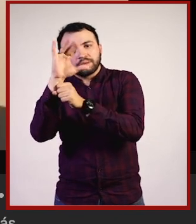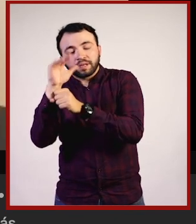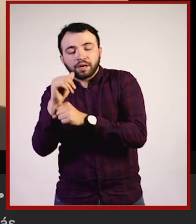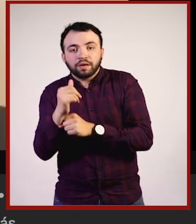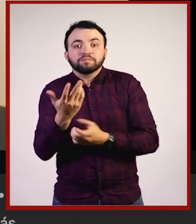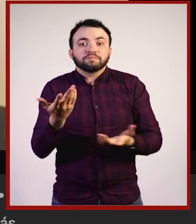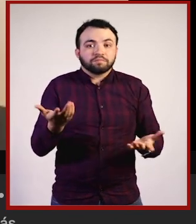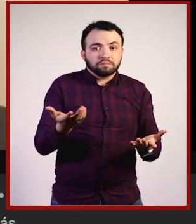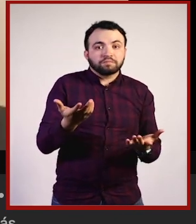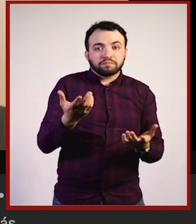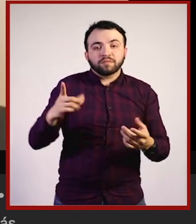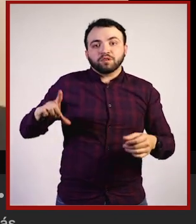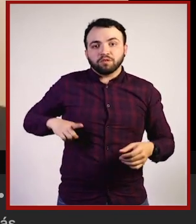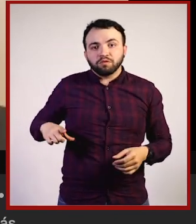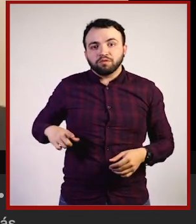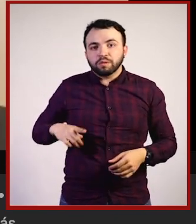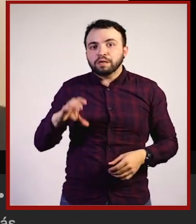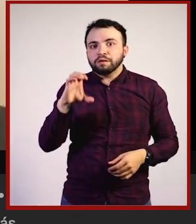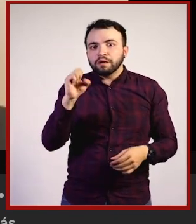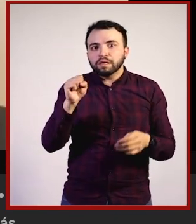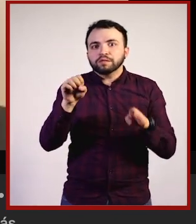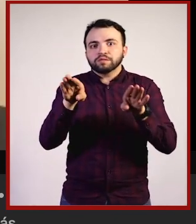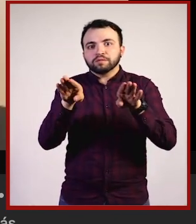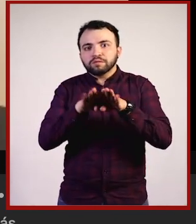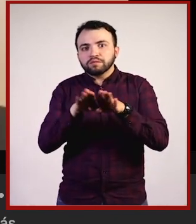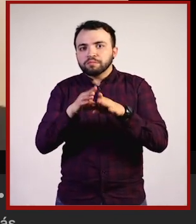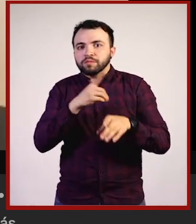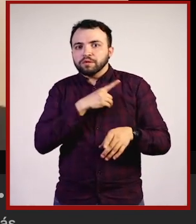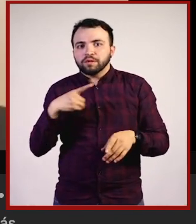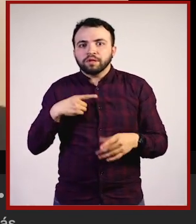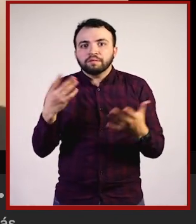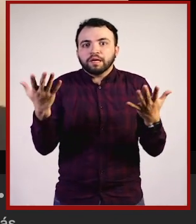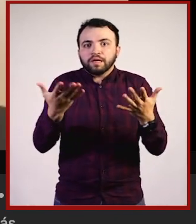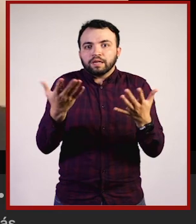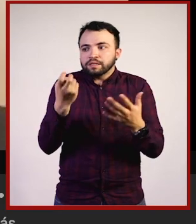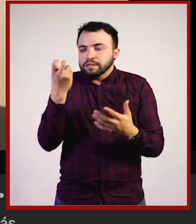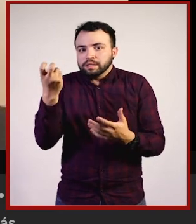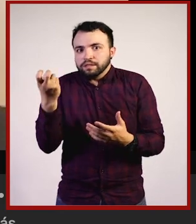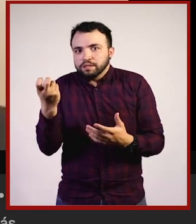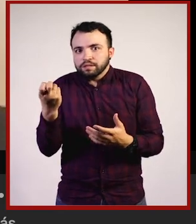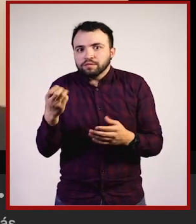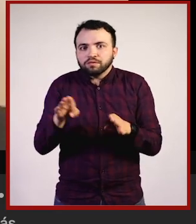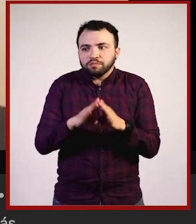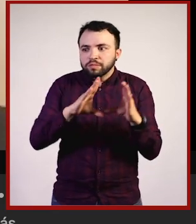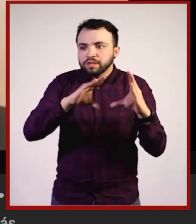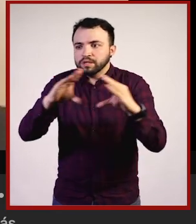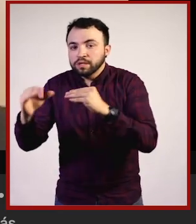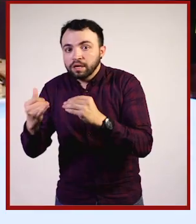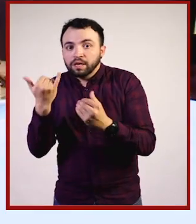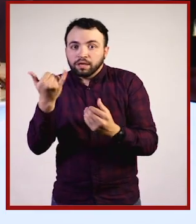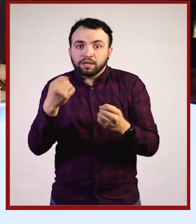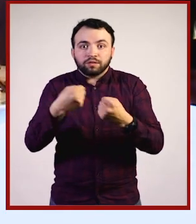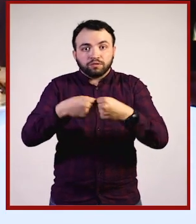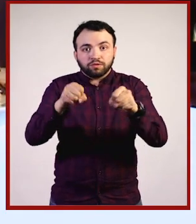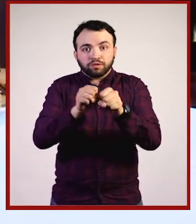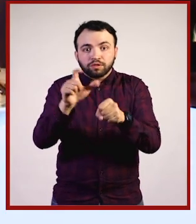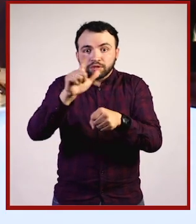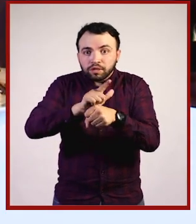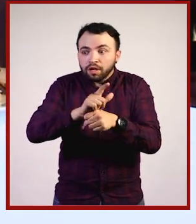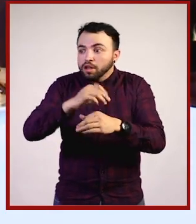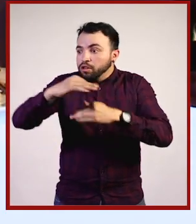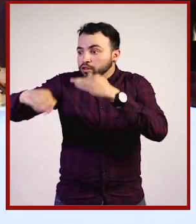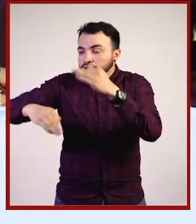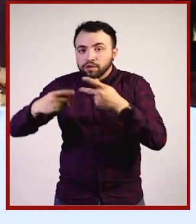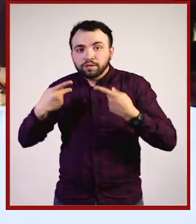depositario de las expectativas sociales para su cumplimiento. Y obviamente una tarea de la sociedad como coadyuvante